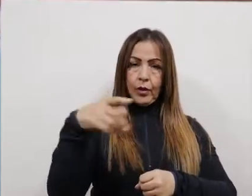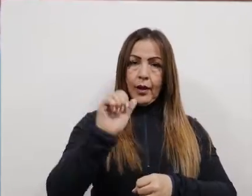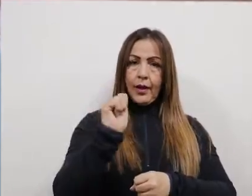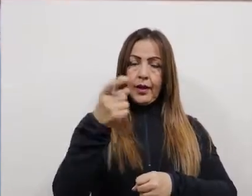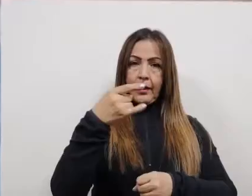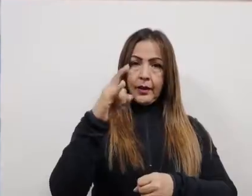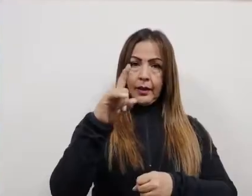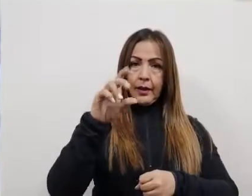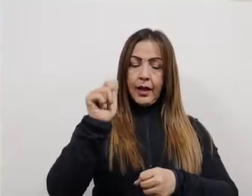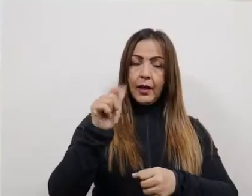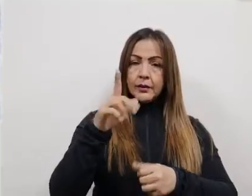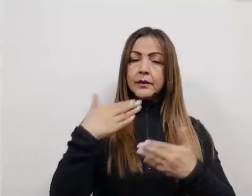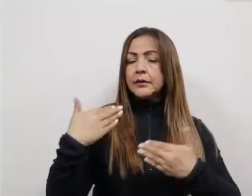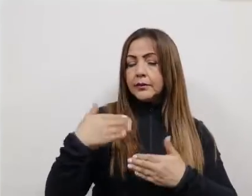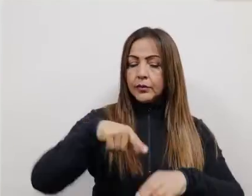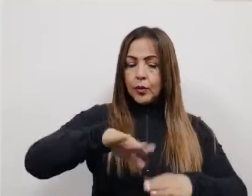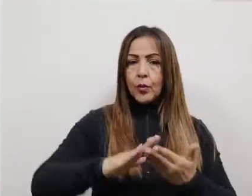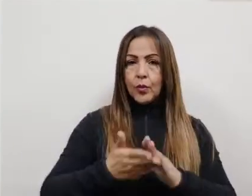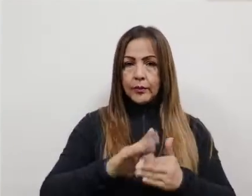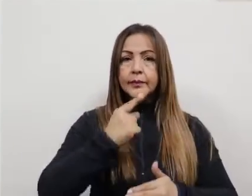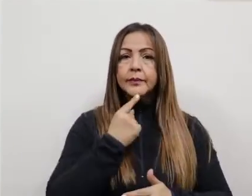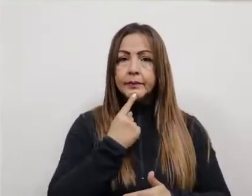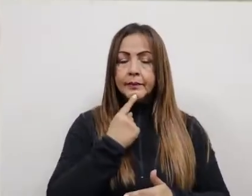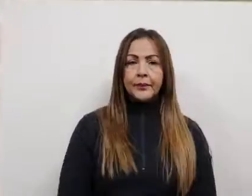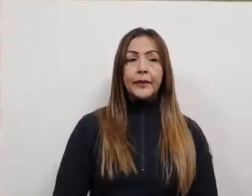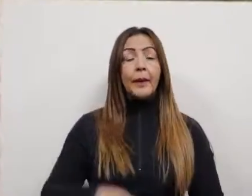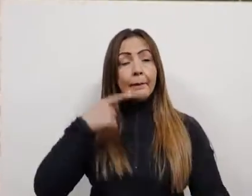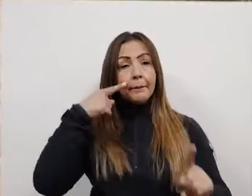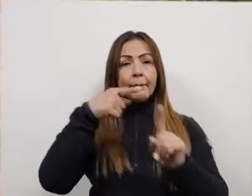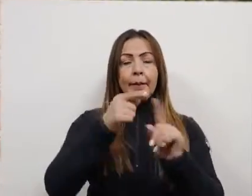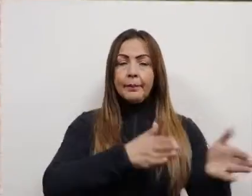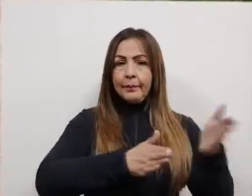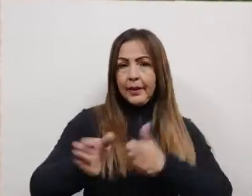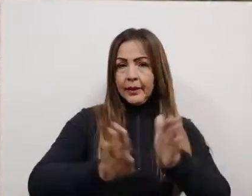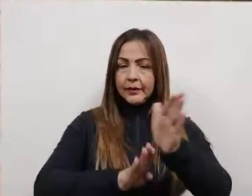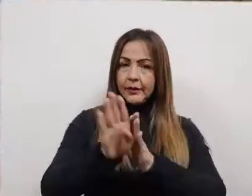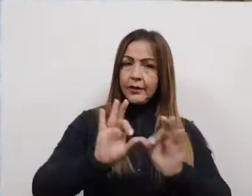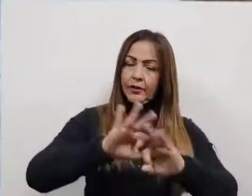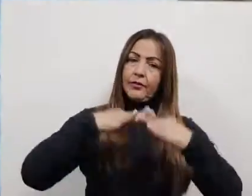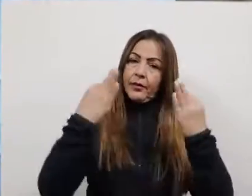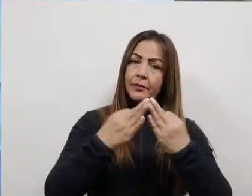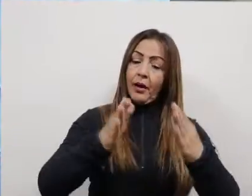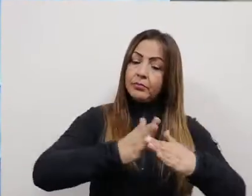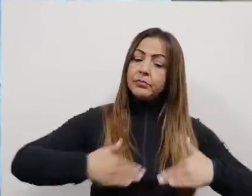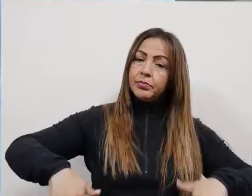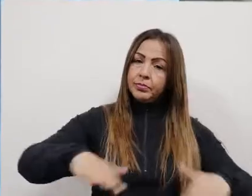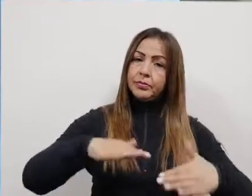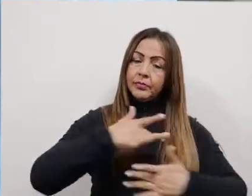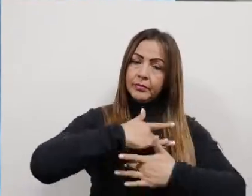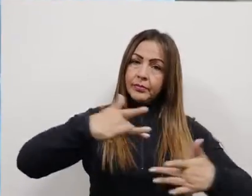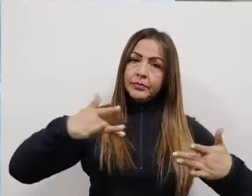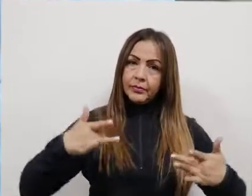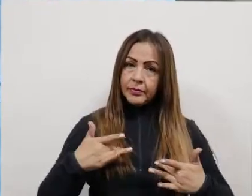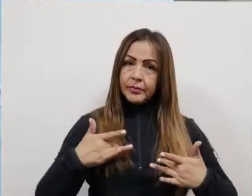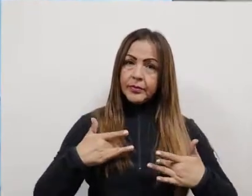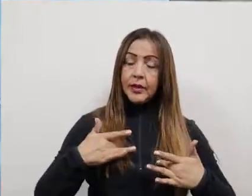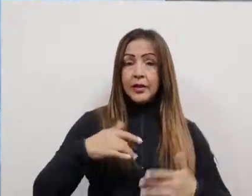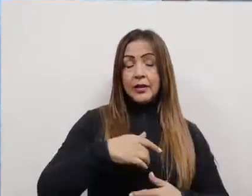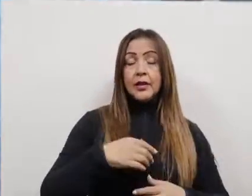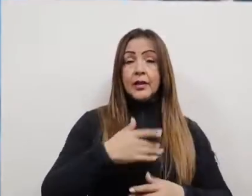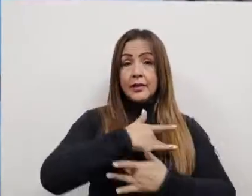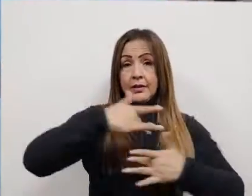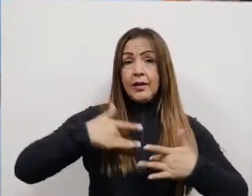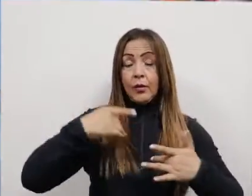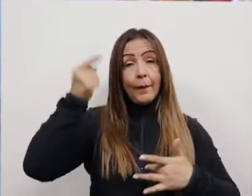lo cual garantiza un excelente recurso para la comunidad zipaquireña. En las metas de plan de desarrollo familias con ambientes saludables en la